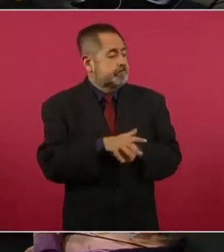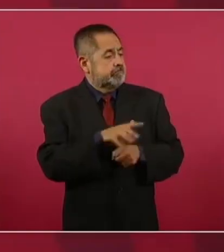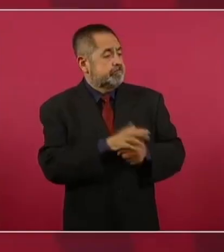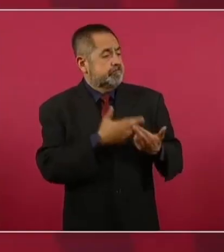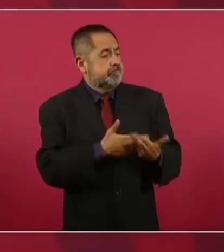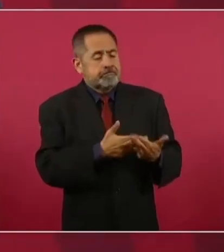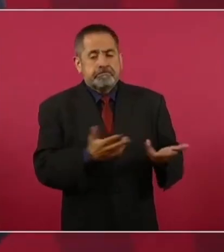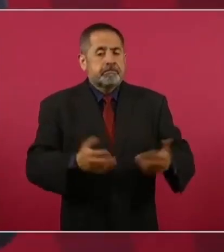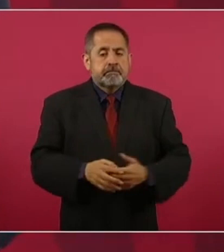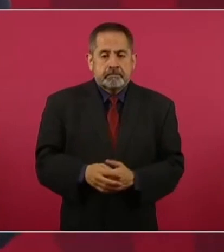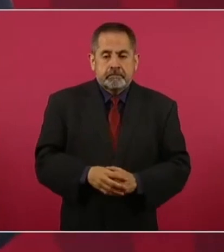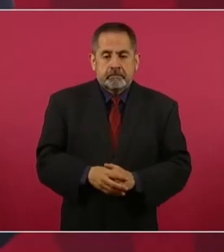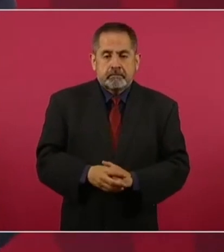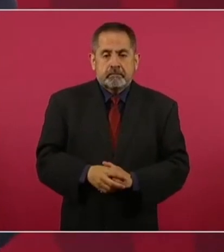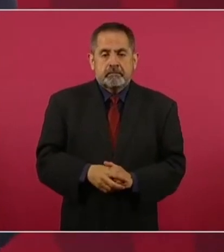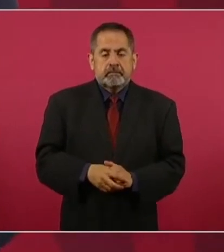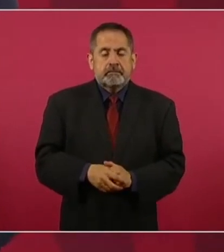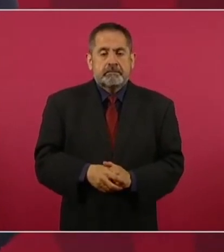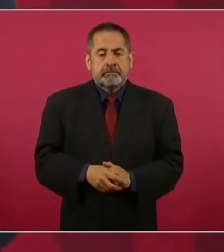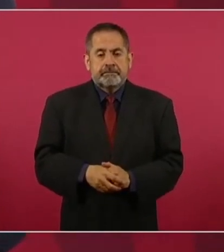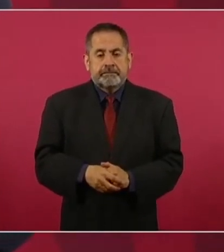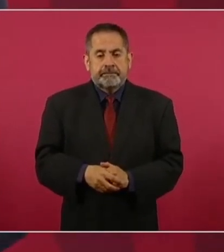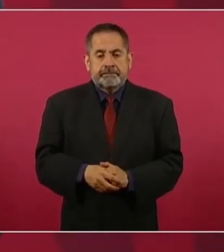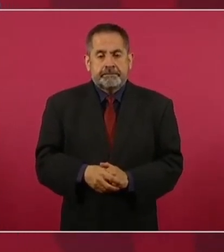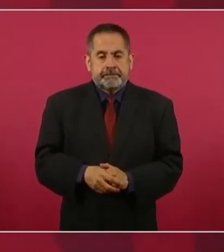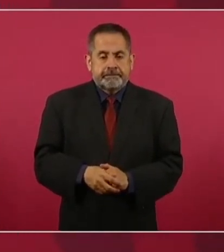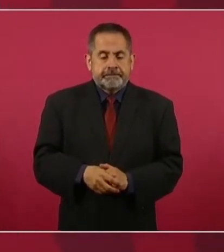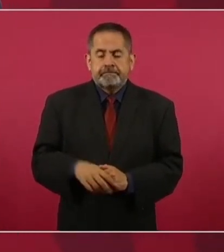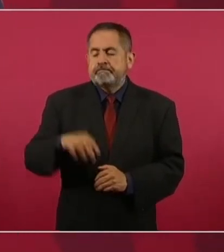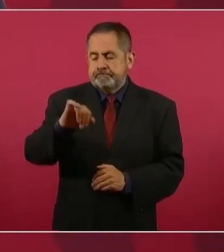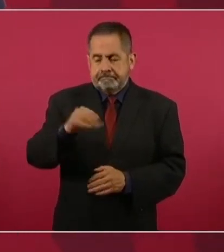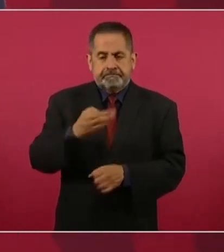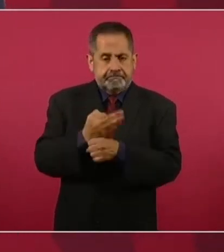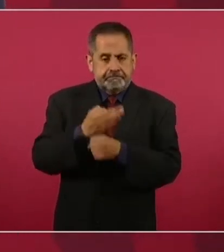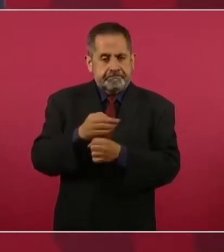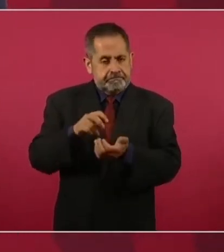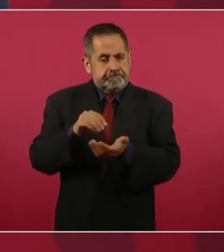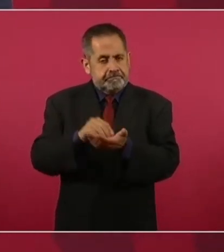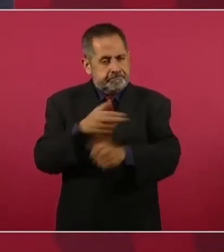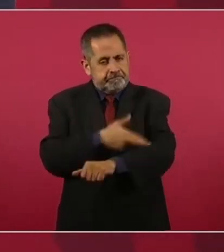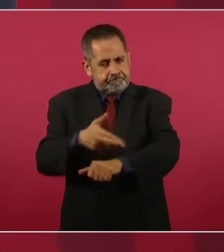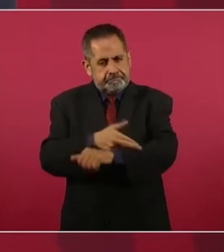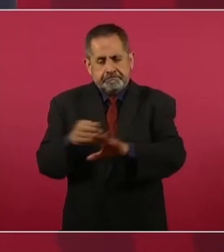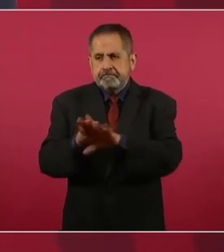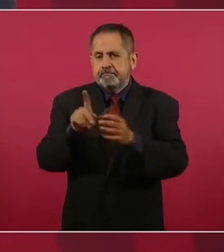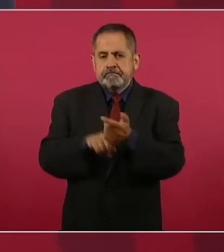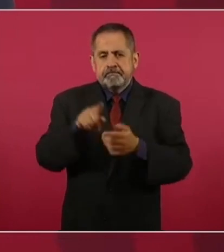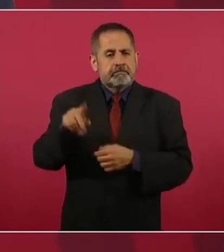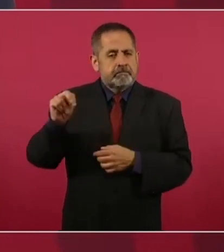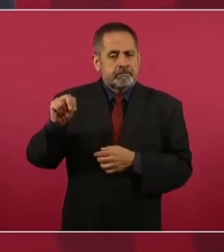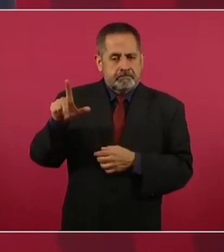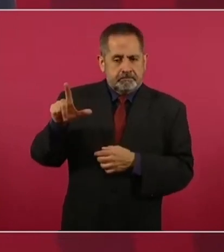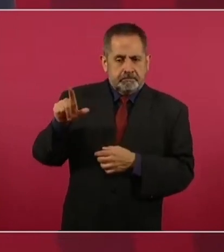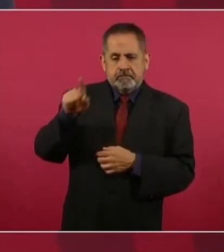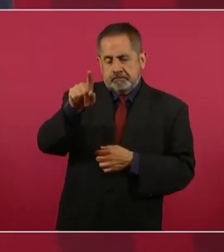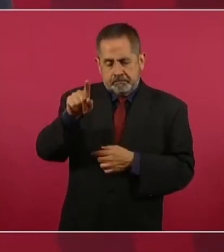este, se está actuando en el caso de Nuevo León,